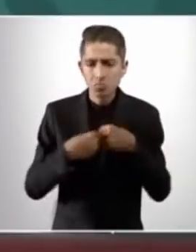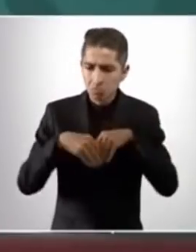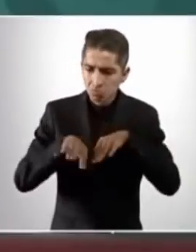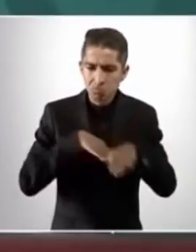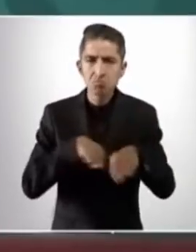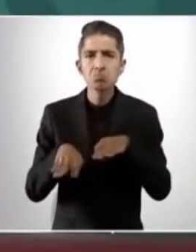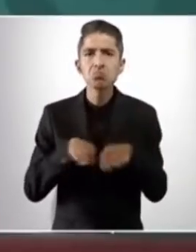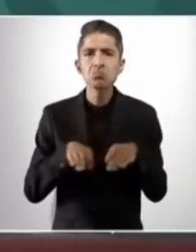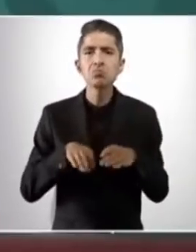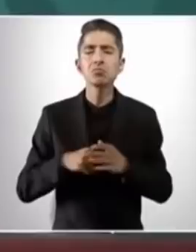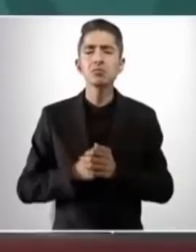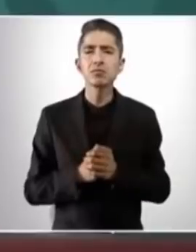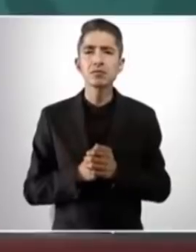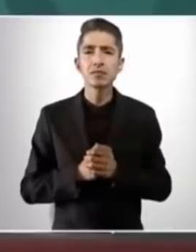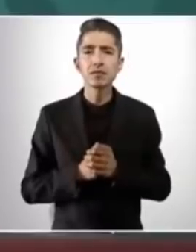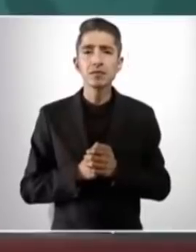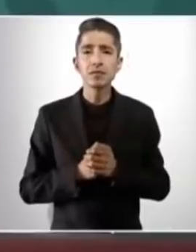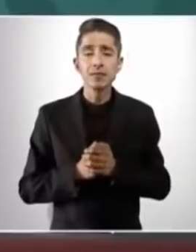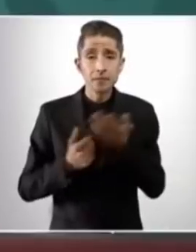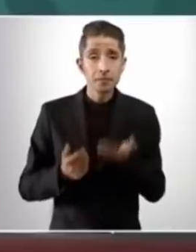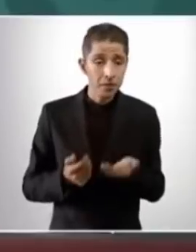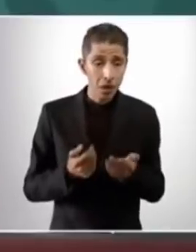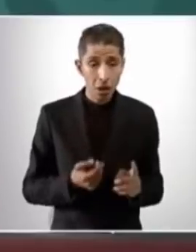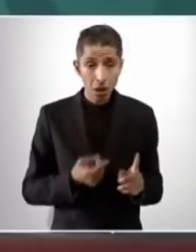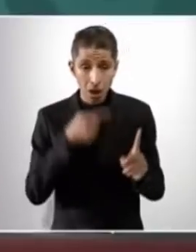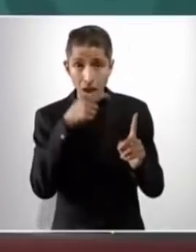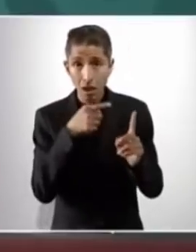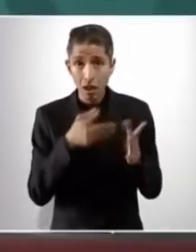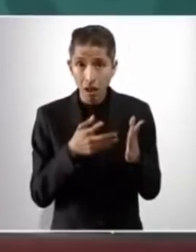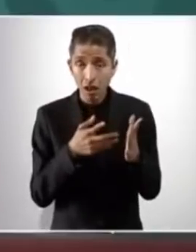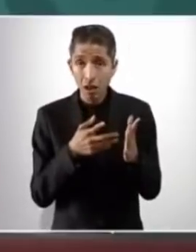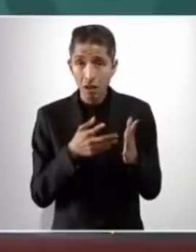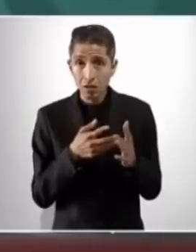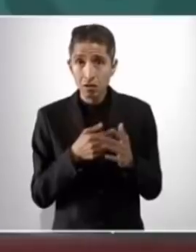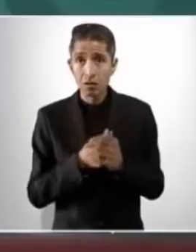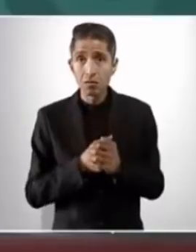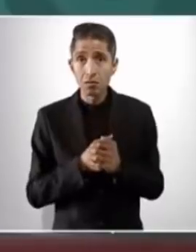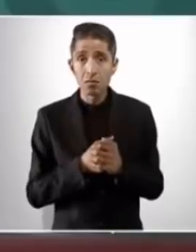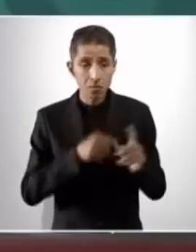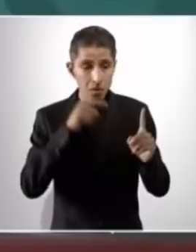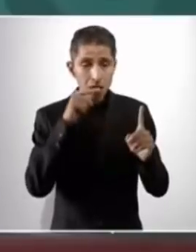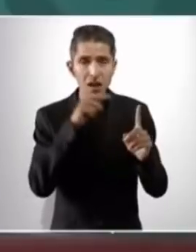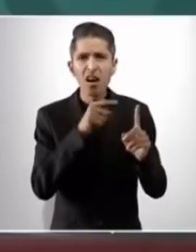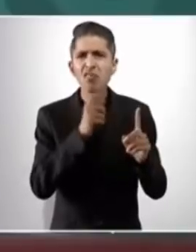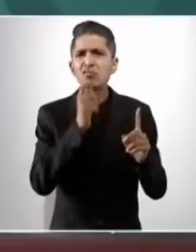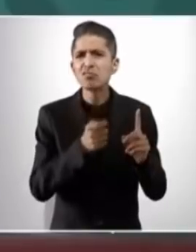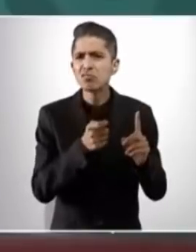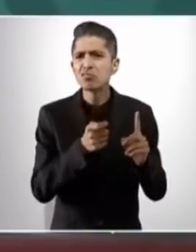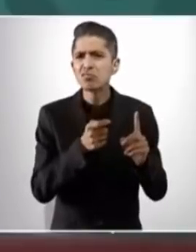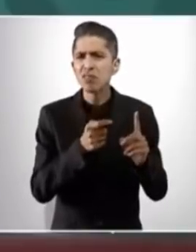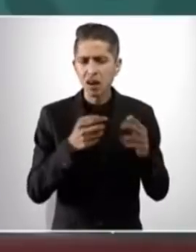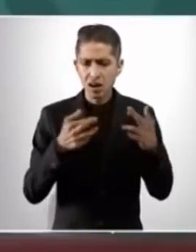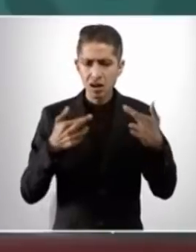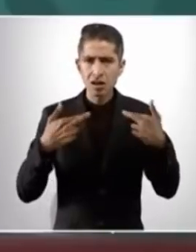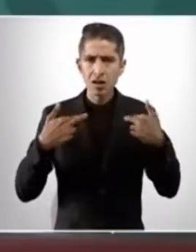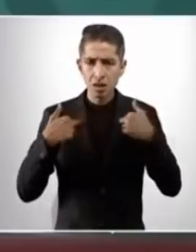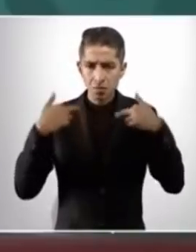él va a representar como